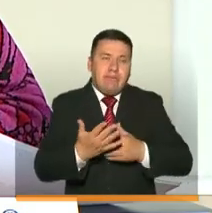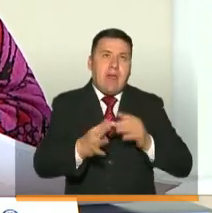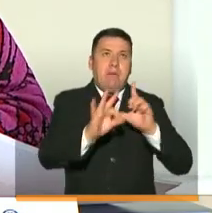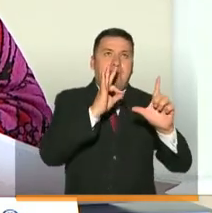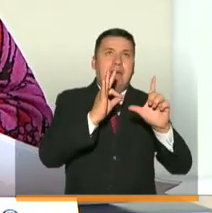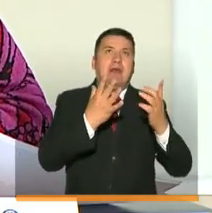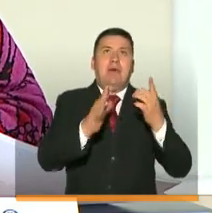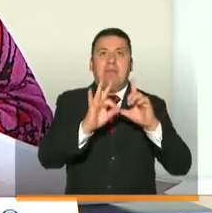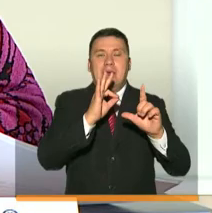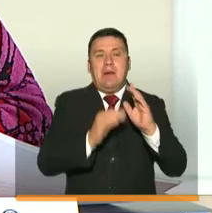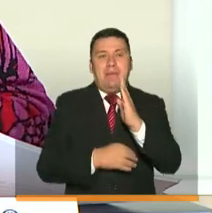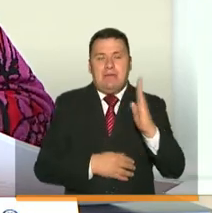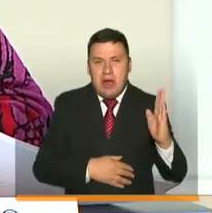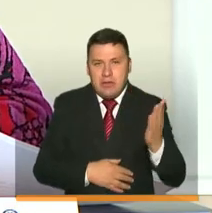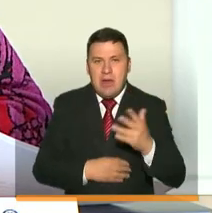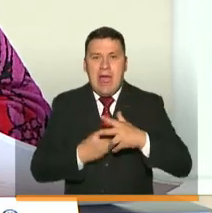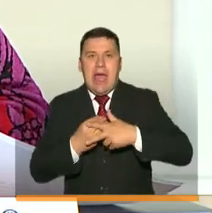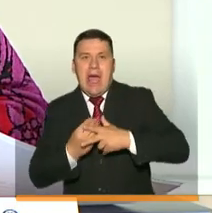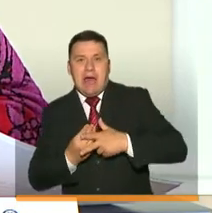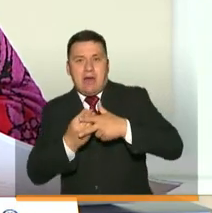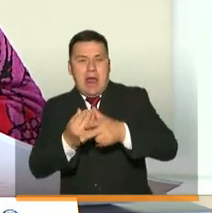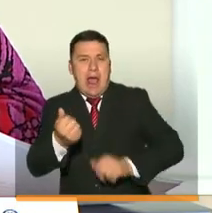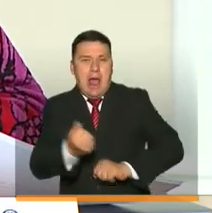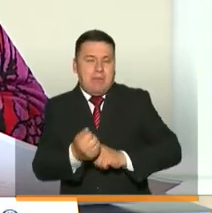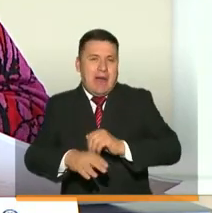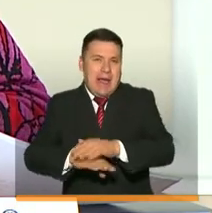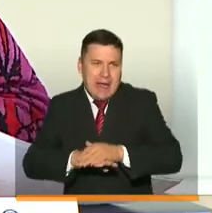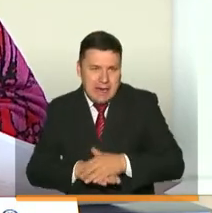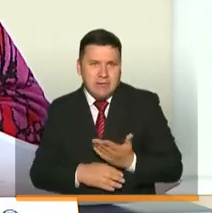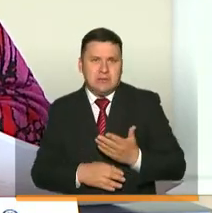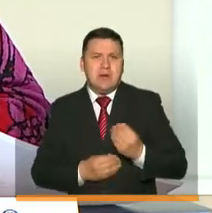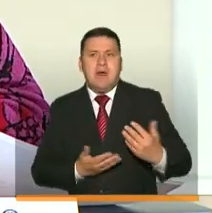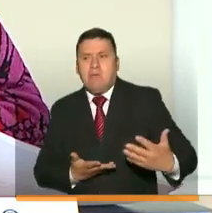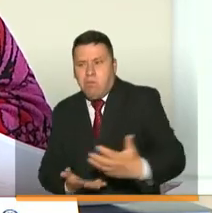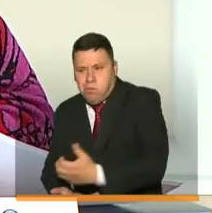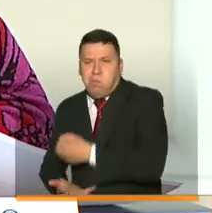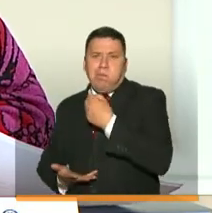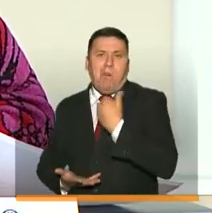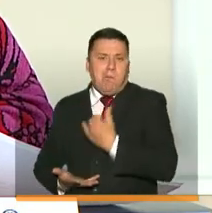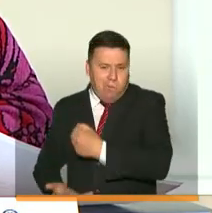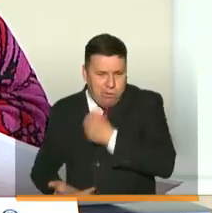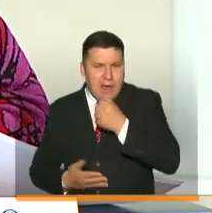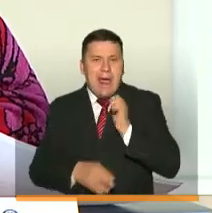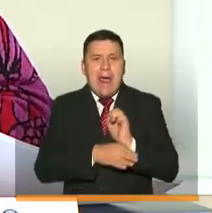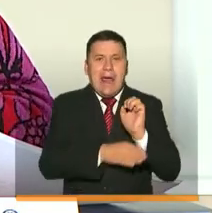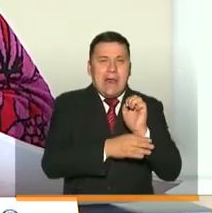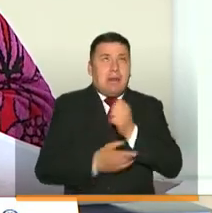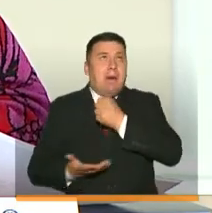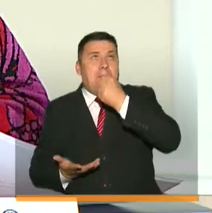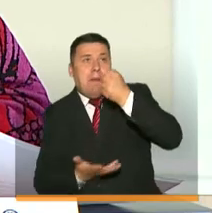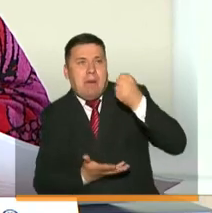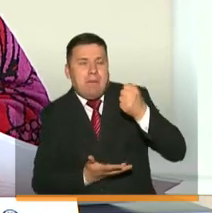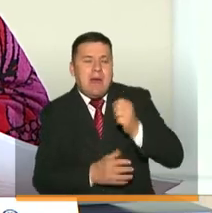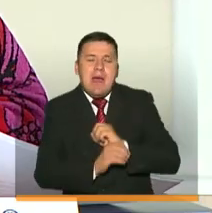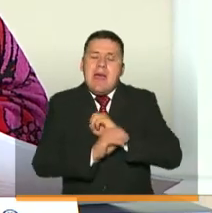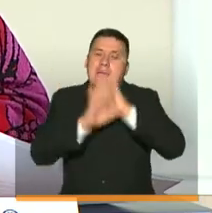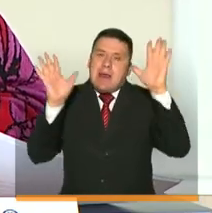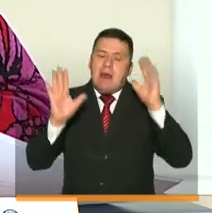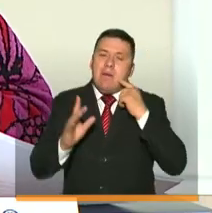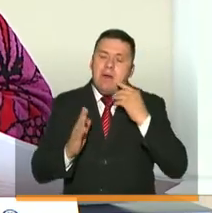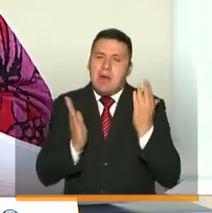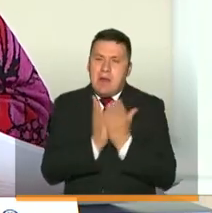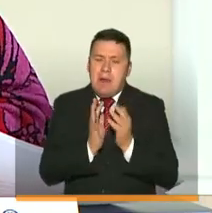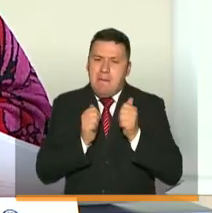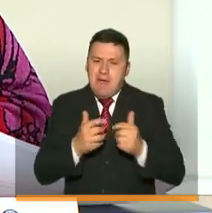las herramientas para apoyar el aprendizaje de inglés, los recursos con los que vamos a apoyar a las entidades territoriales, pues serán clave para tener un